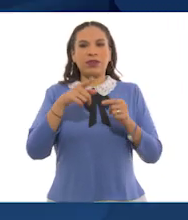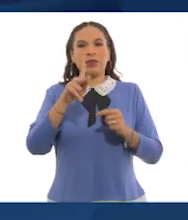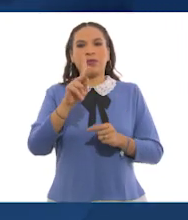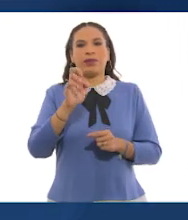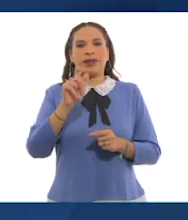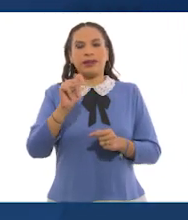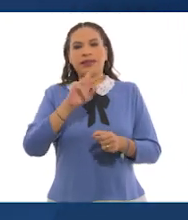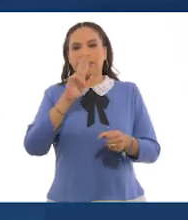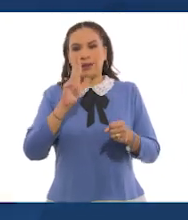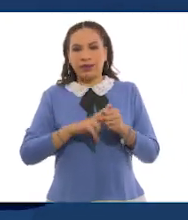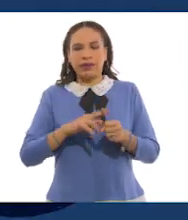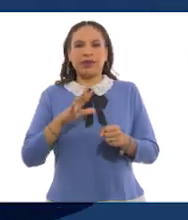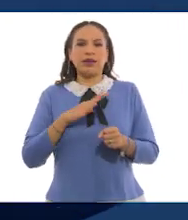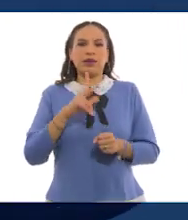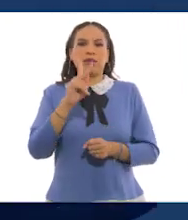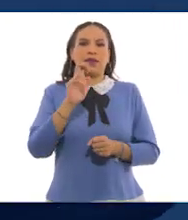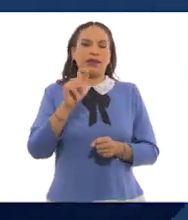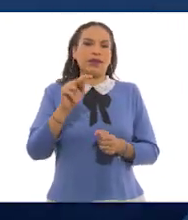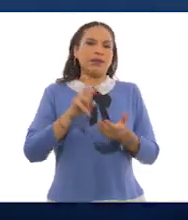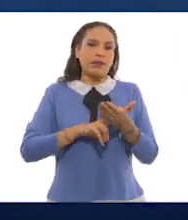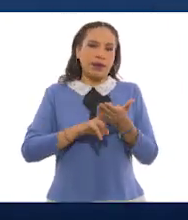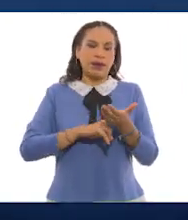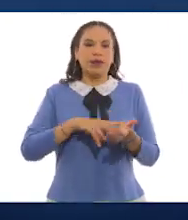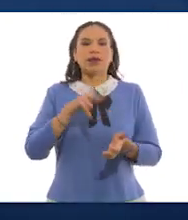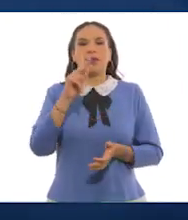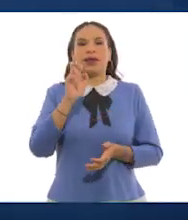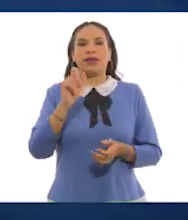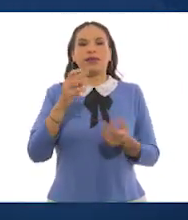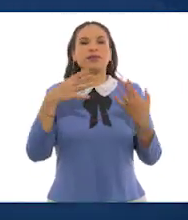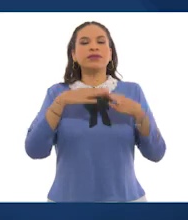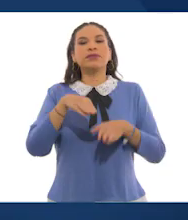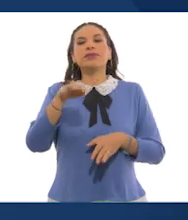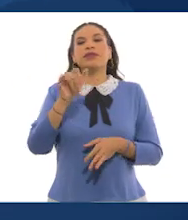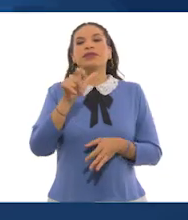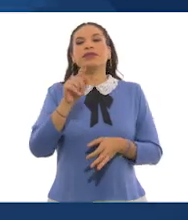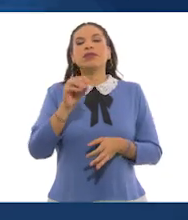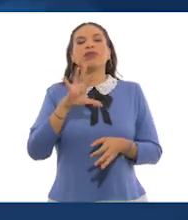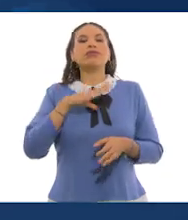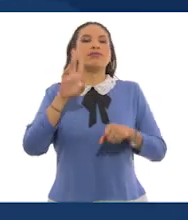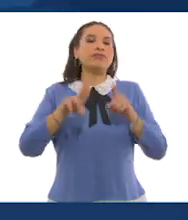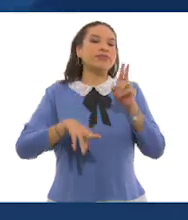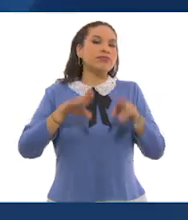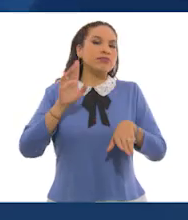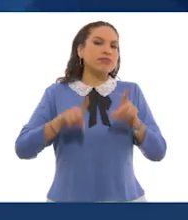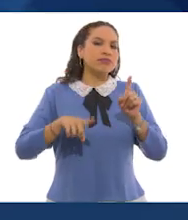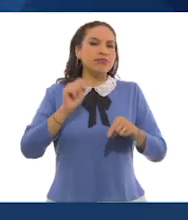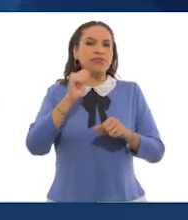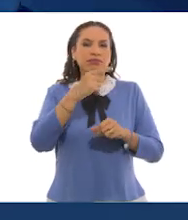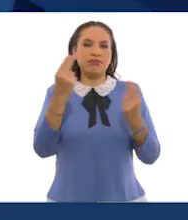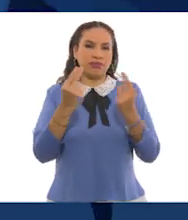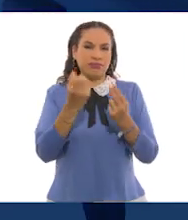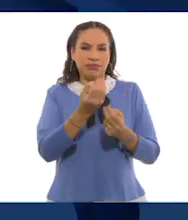PET natural, tenemos el PET verde y tenemos el PET mixto. Esto ya va dependiendo de las necesidades de nuestros clientes.